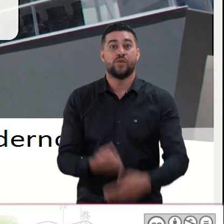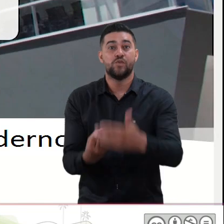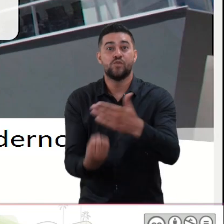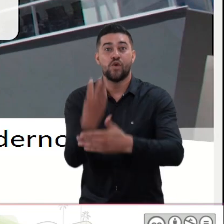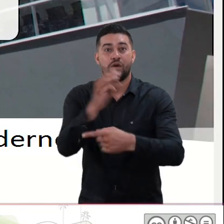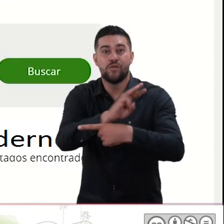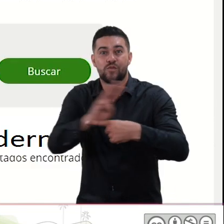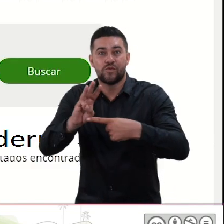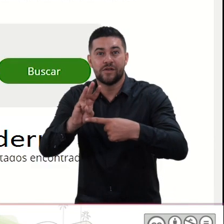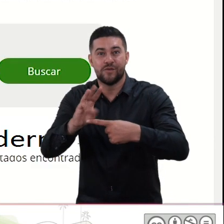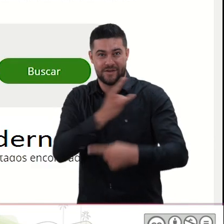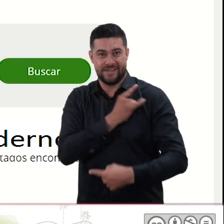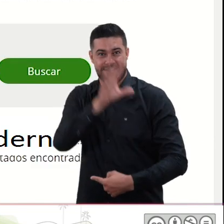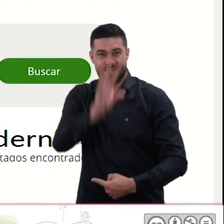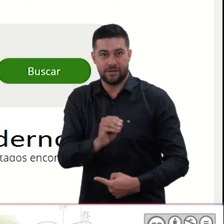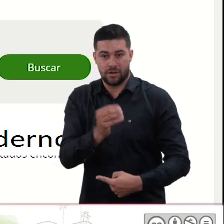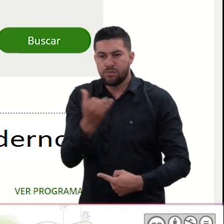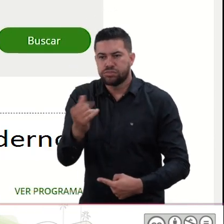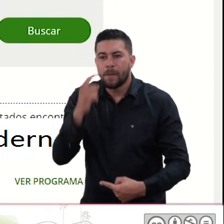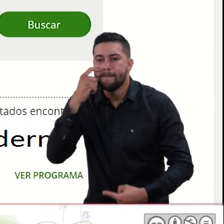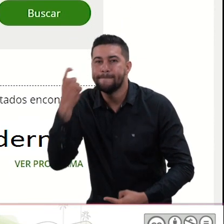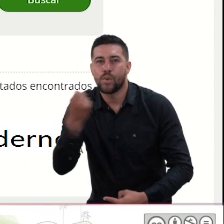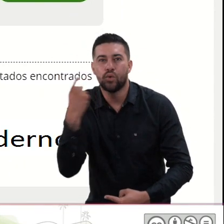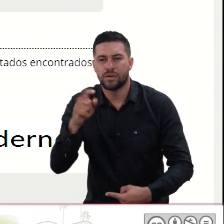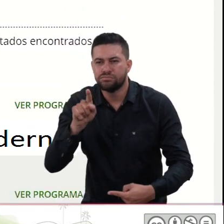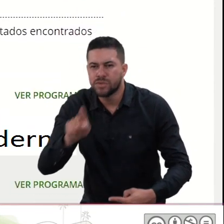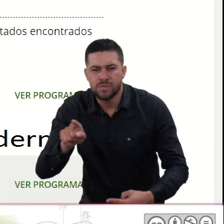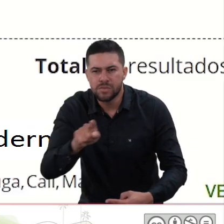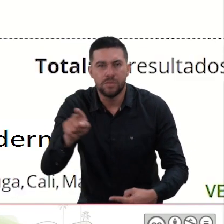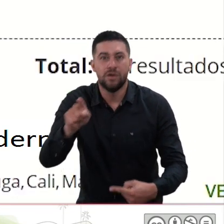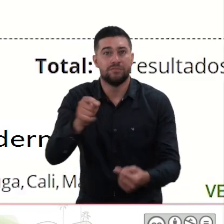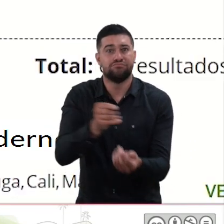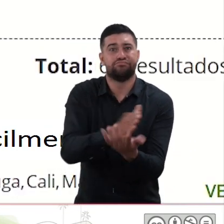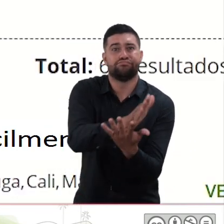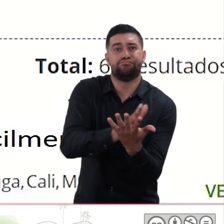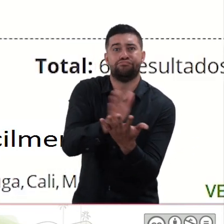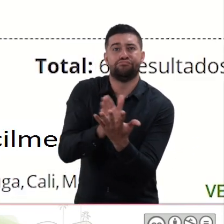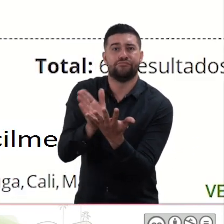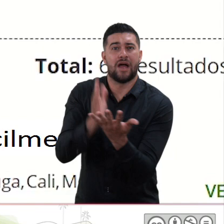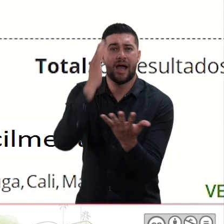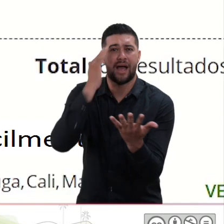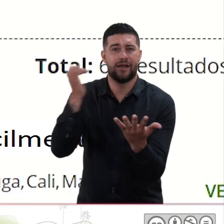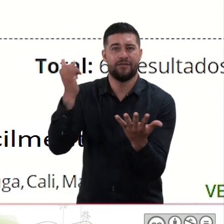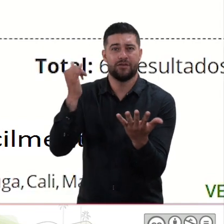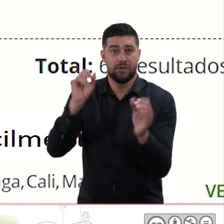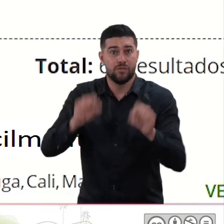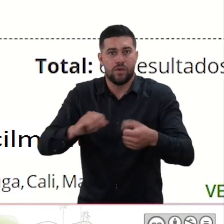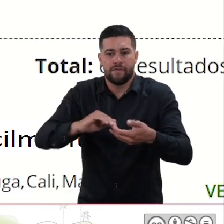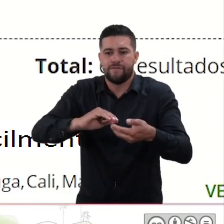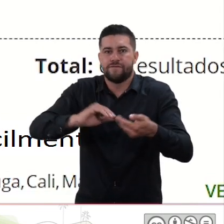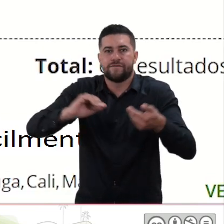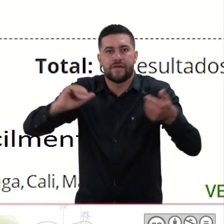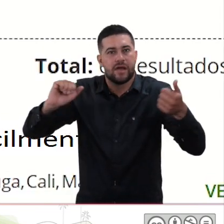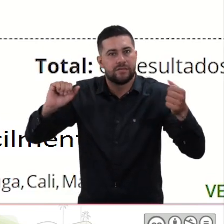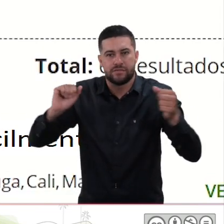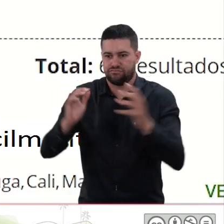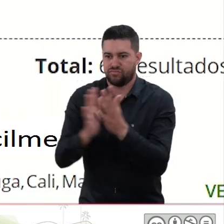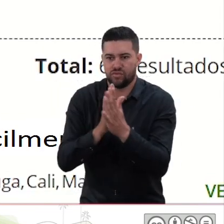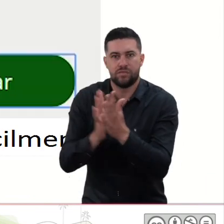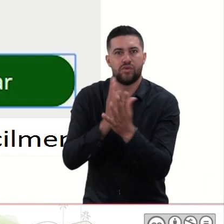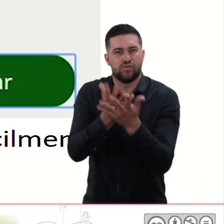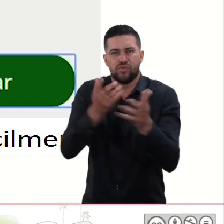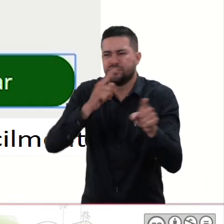El nuevo portal de Uniquindío cuenta con un moderno buscador de programas académicos que les permite a nuestros aspirantes encontrar